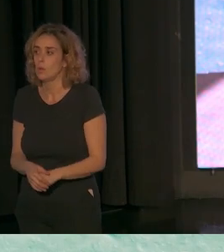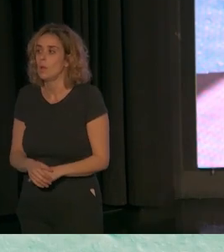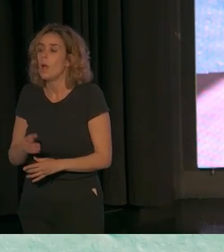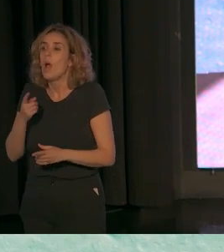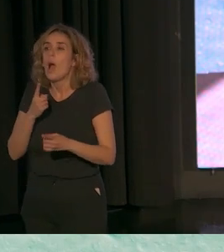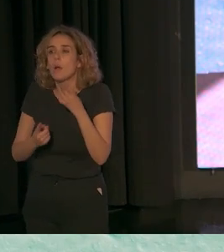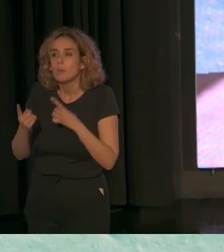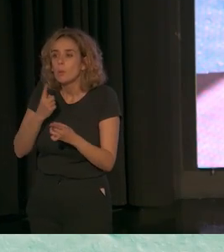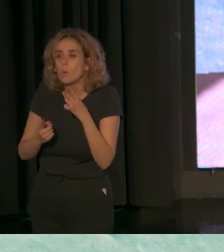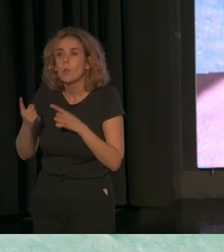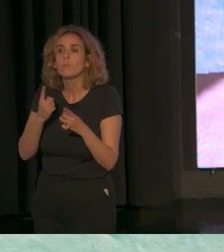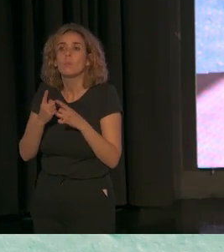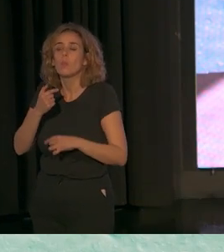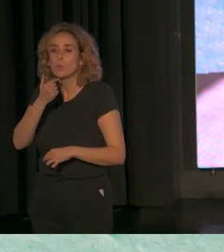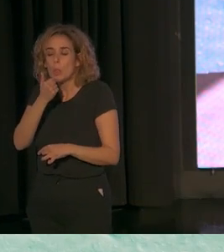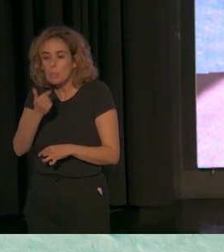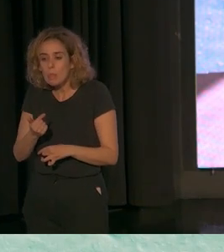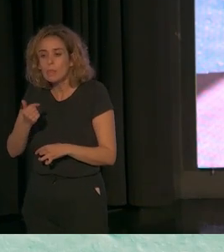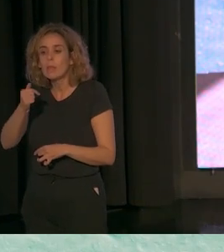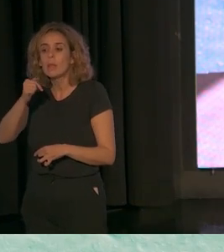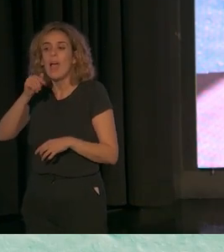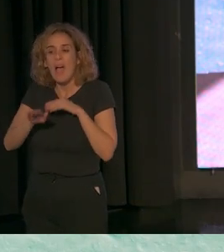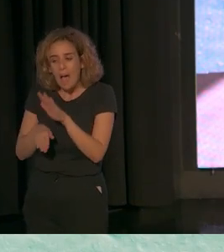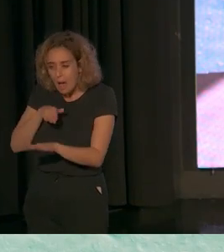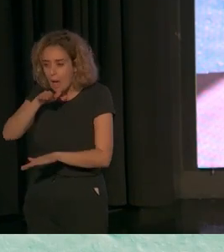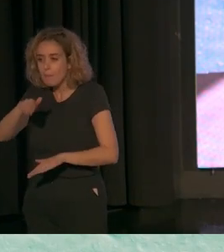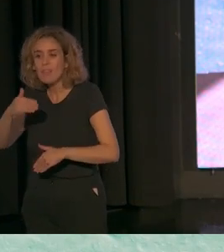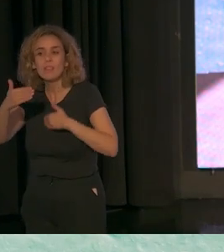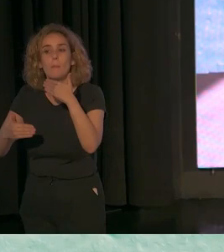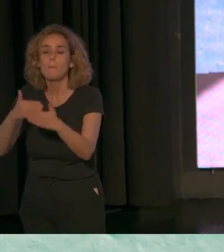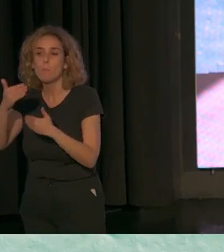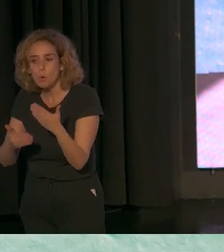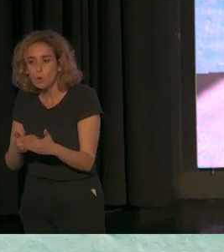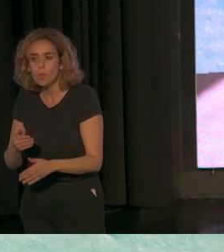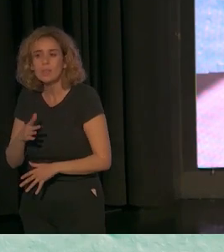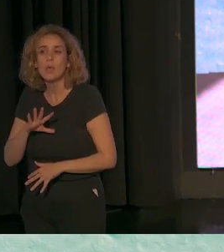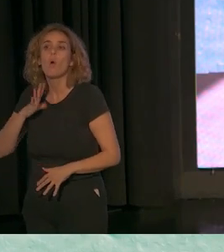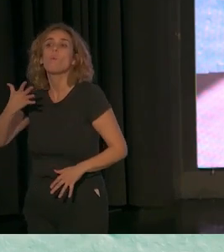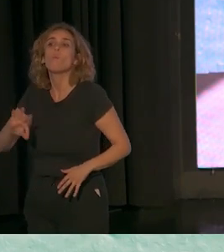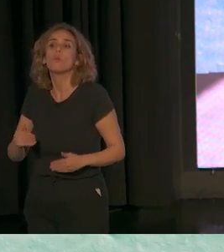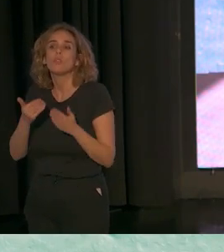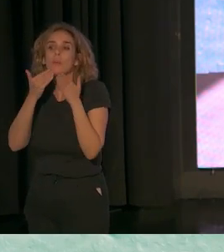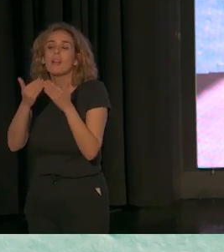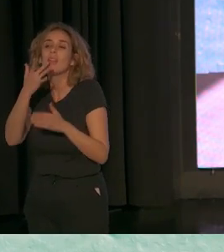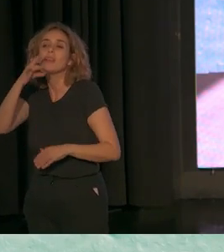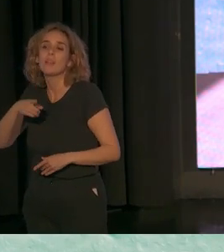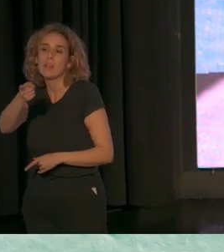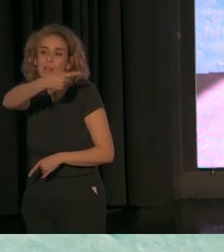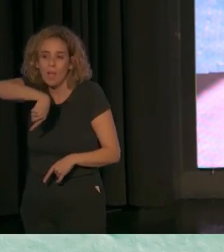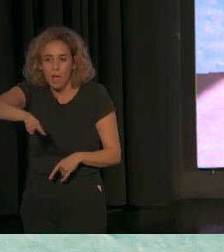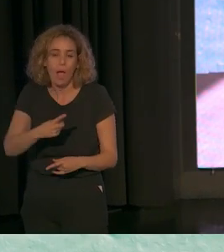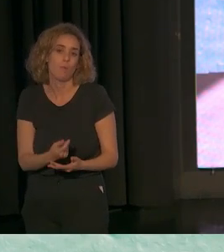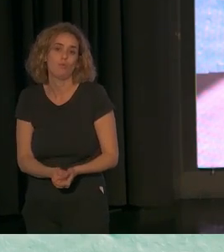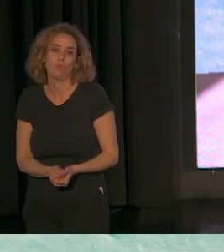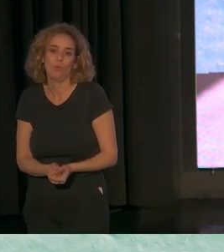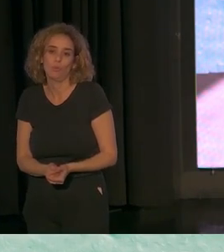momentos señalar que estos avances, este progreso, ha sido posible gracias a vosotros y a vosotras.